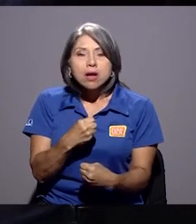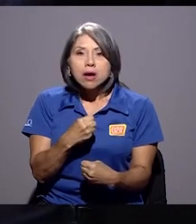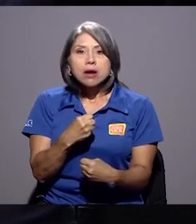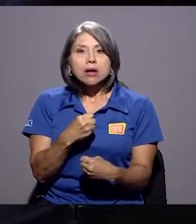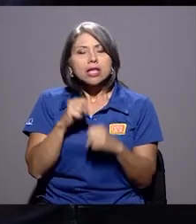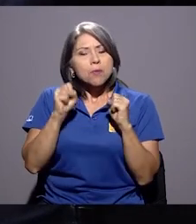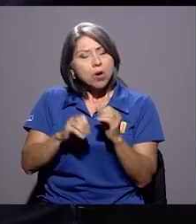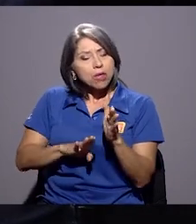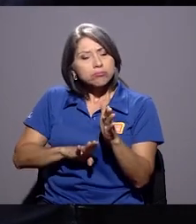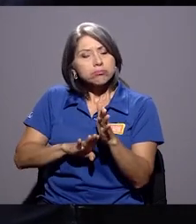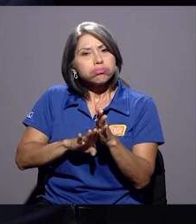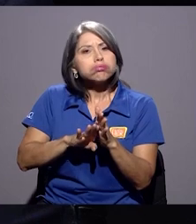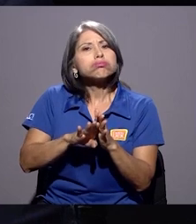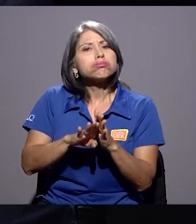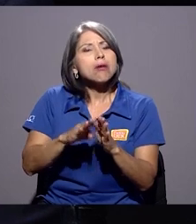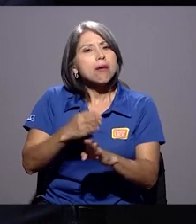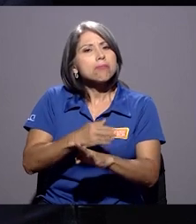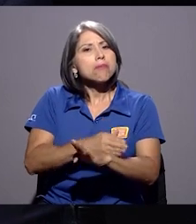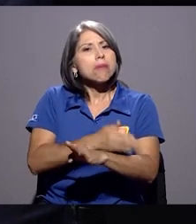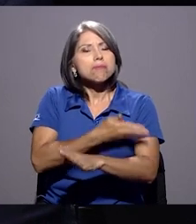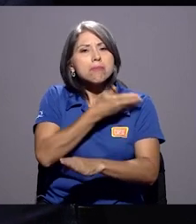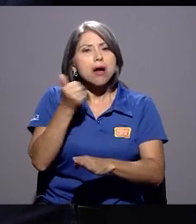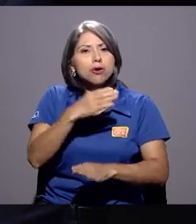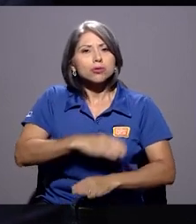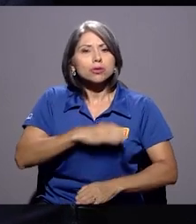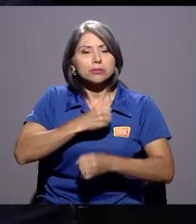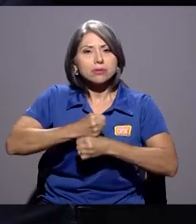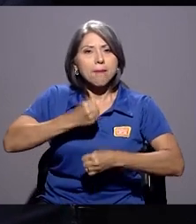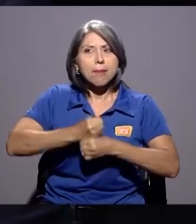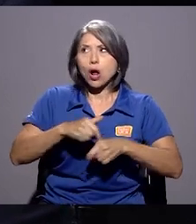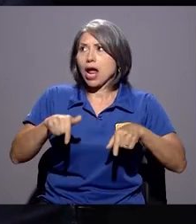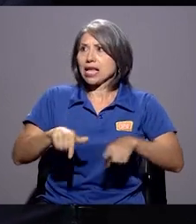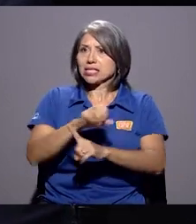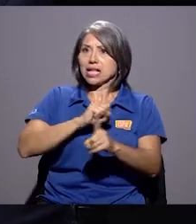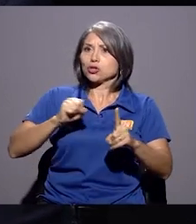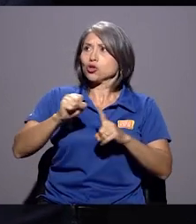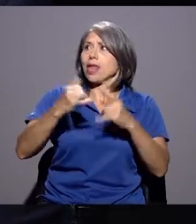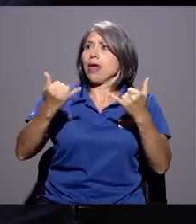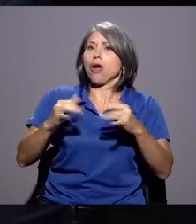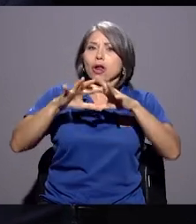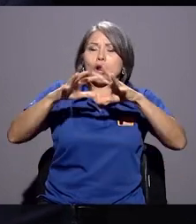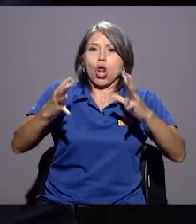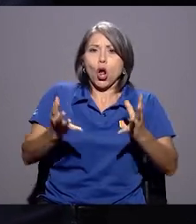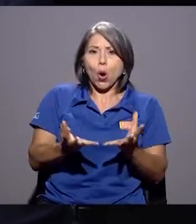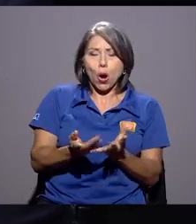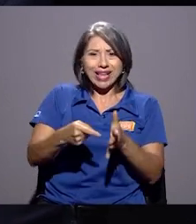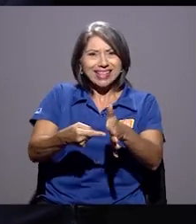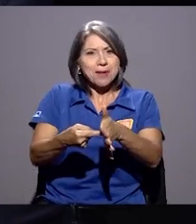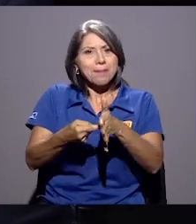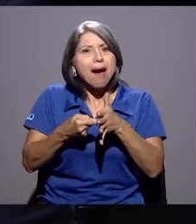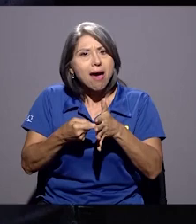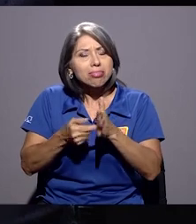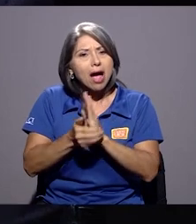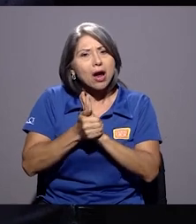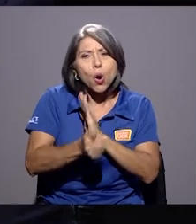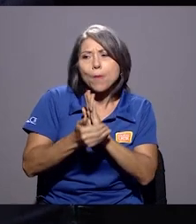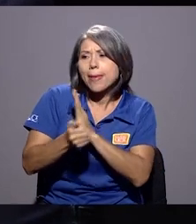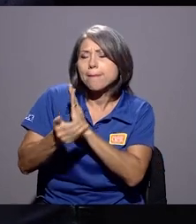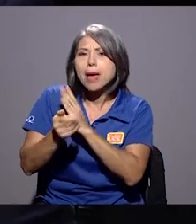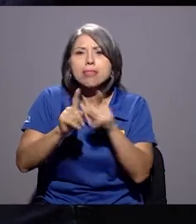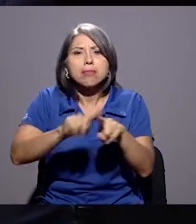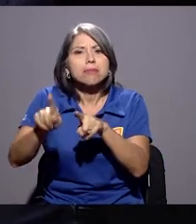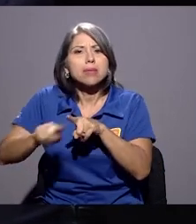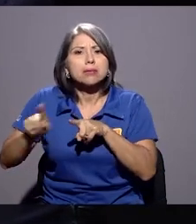y avanzar hacia mejores condiciones de empleo en esta sociedad que hoy es globalizada y que demanda competencias